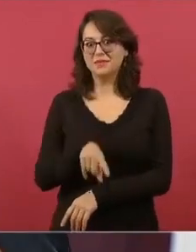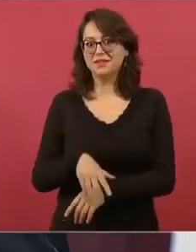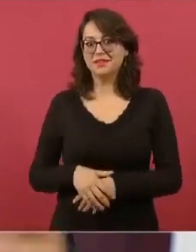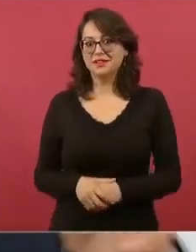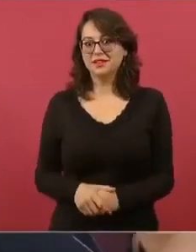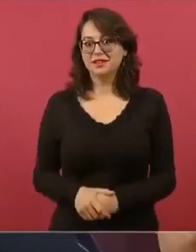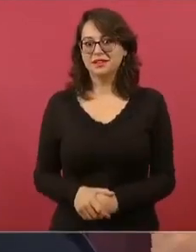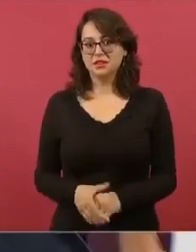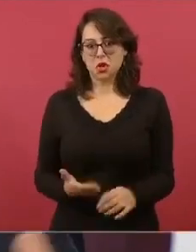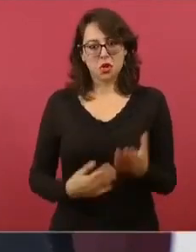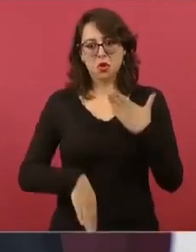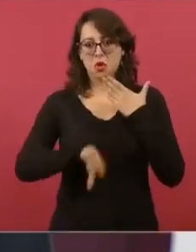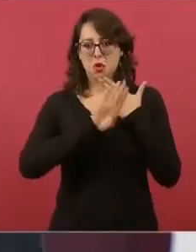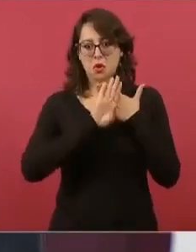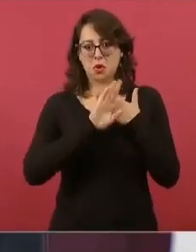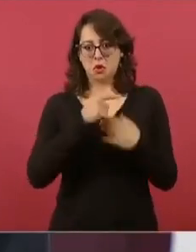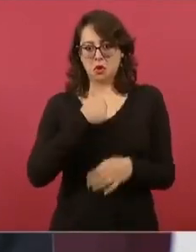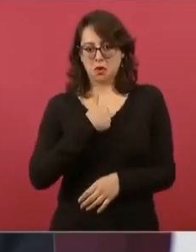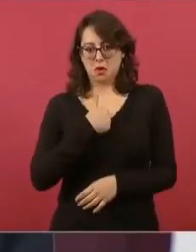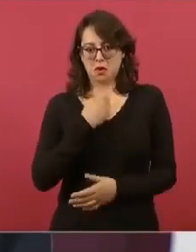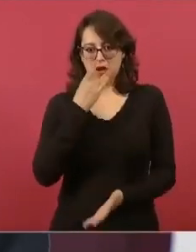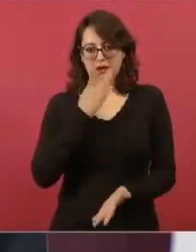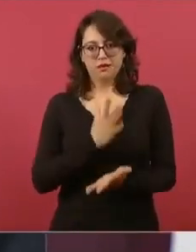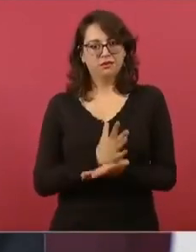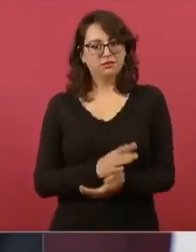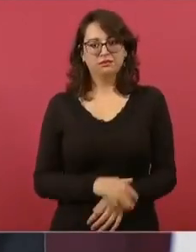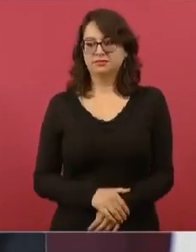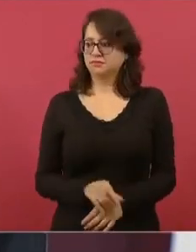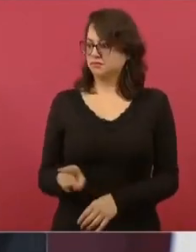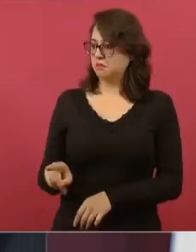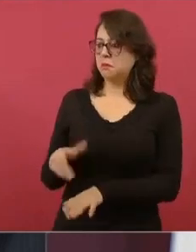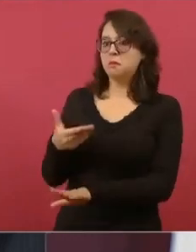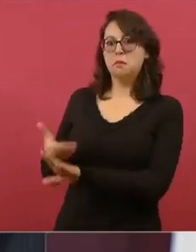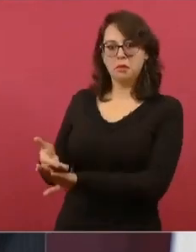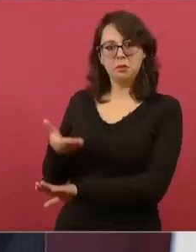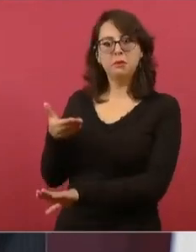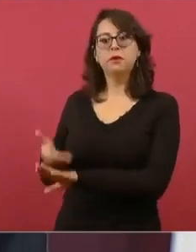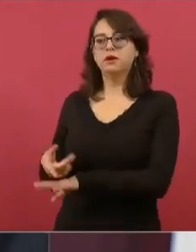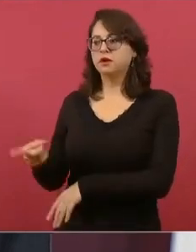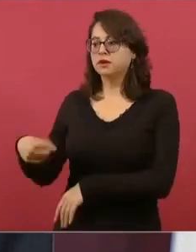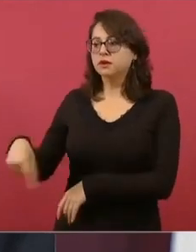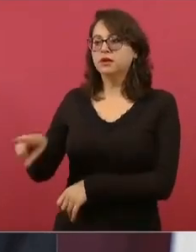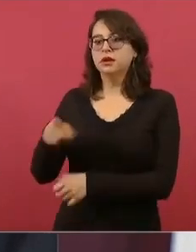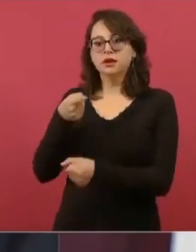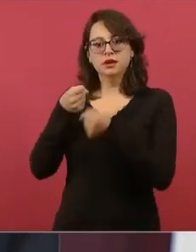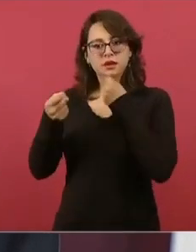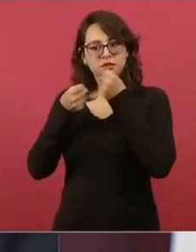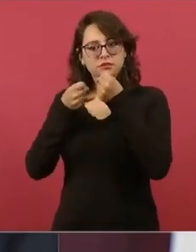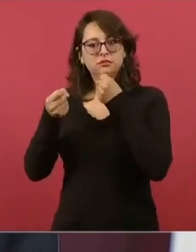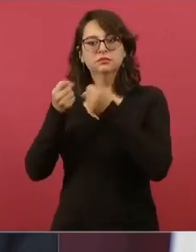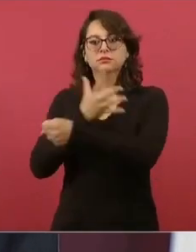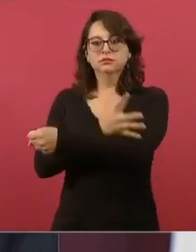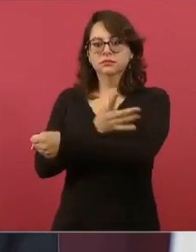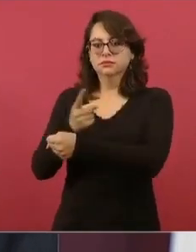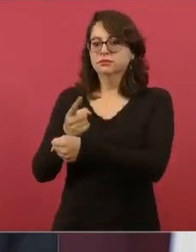se suman al periodismo tendencioso